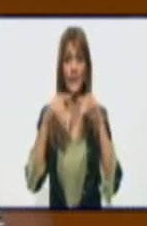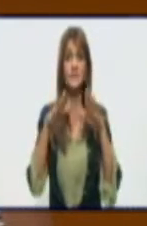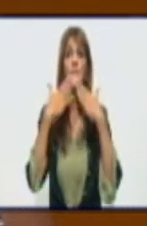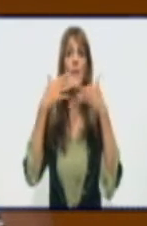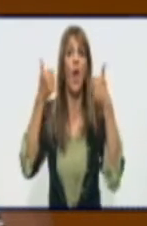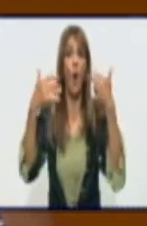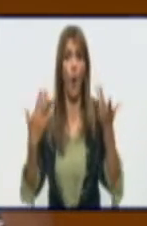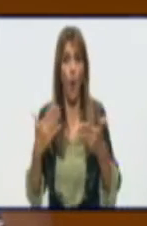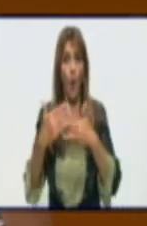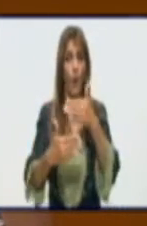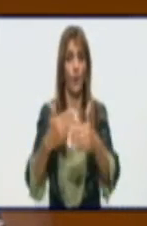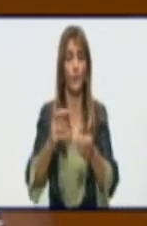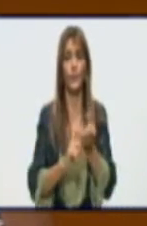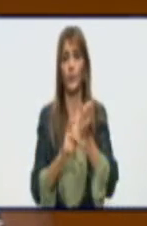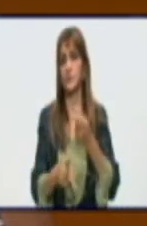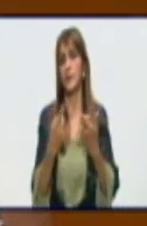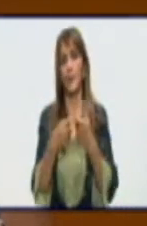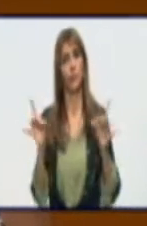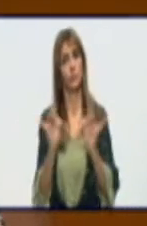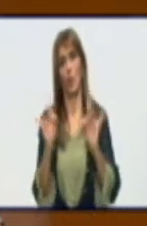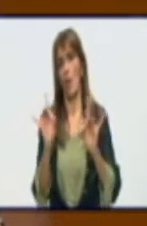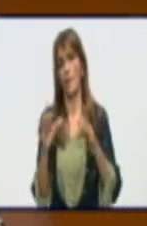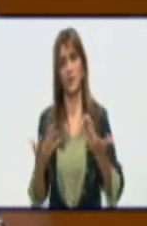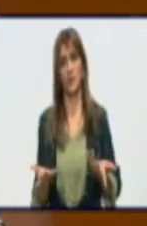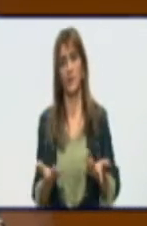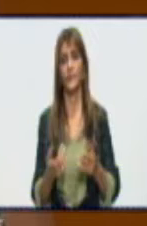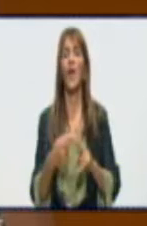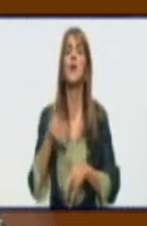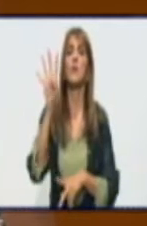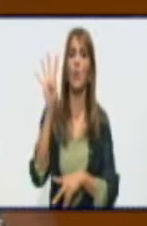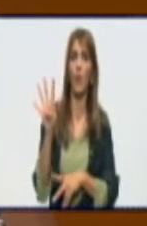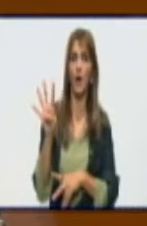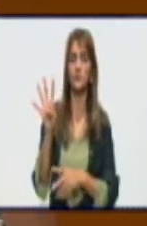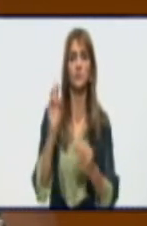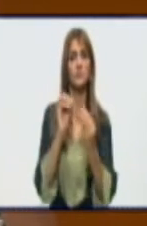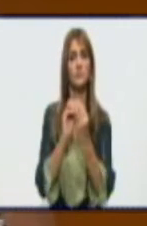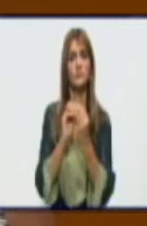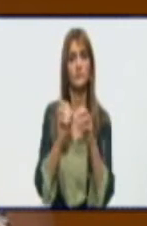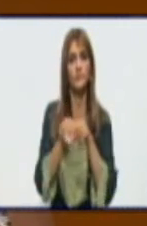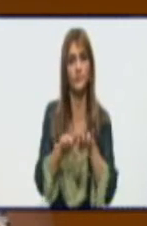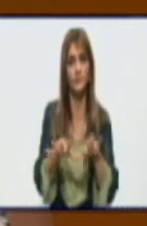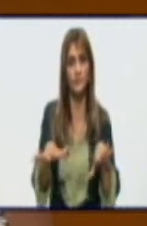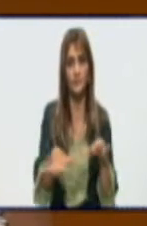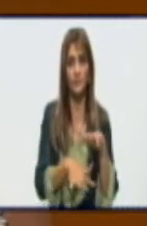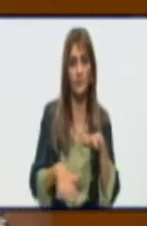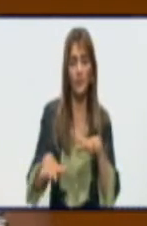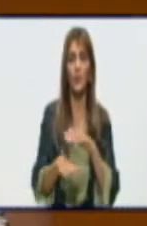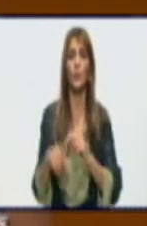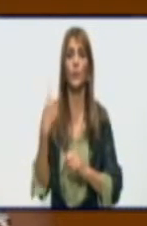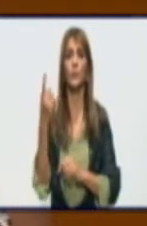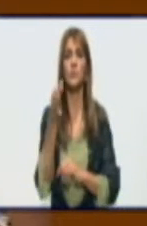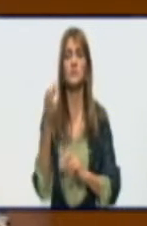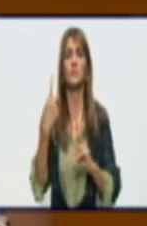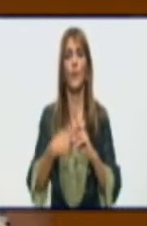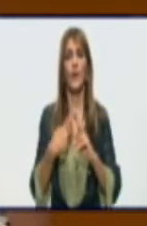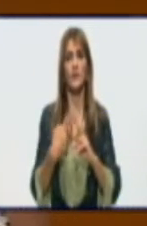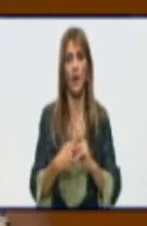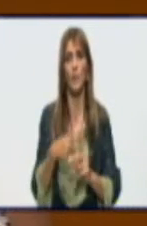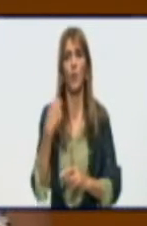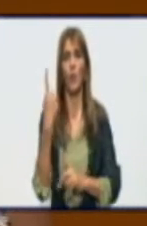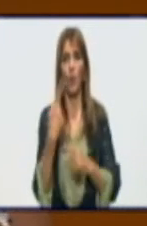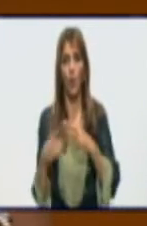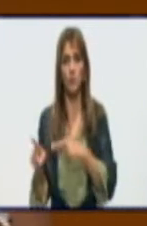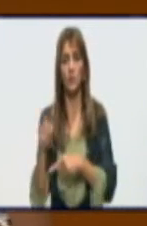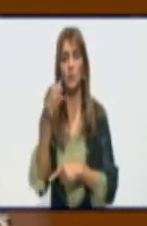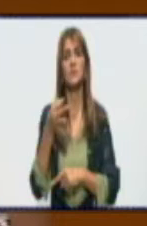confirmados, de los seis casos que se confirman, hay cuatro que son autóctonos. Ellos corresponden, uno al municipio de Bayamo, uno al municipio de Jiguaní,